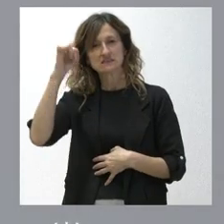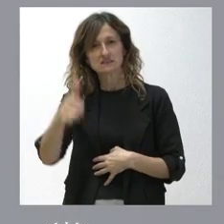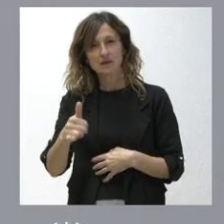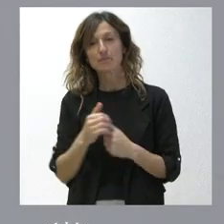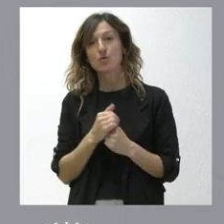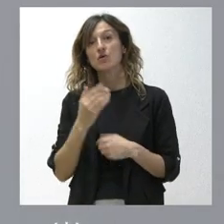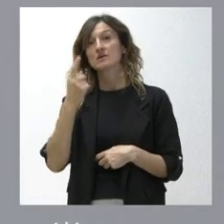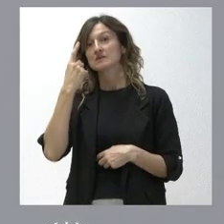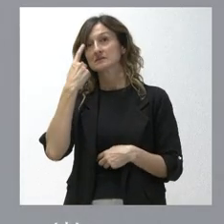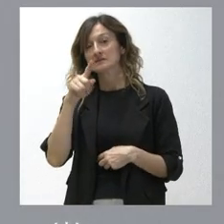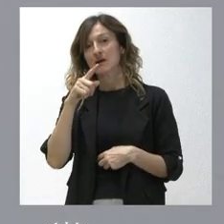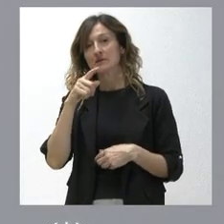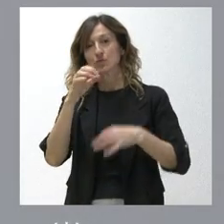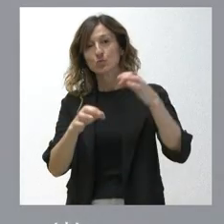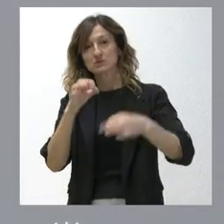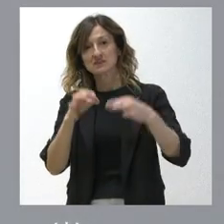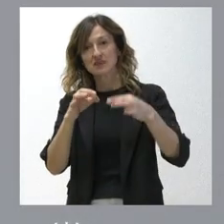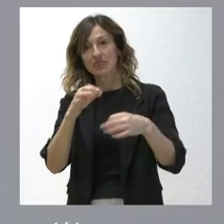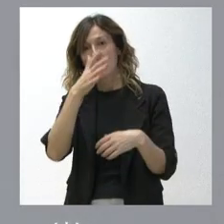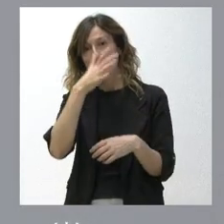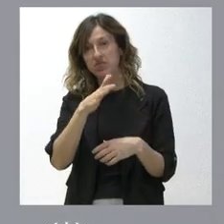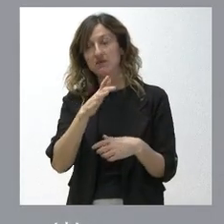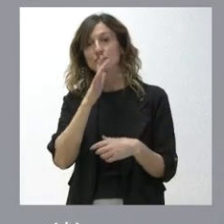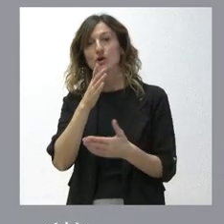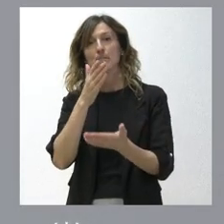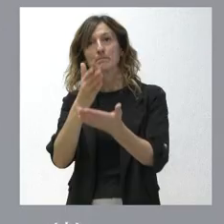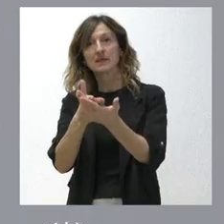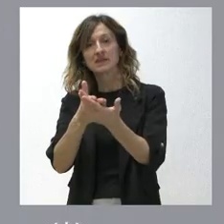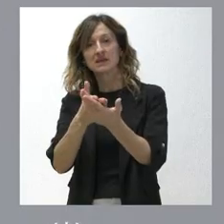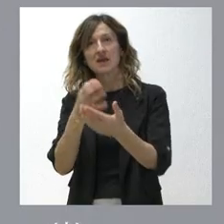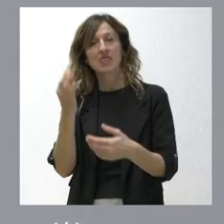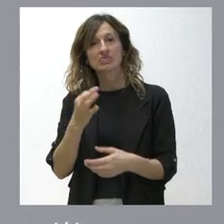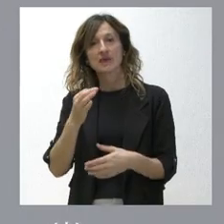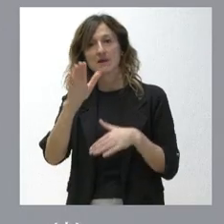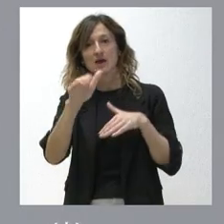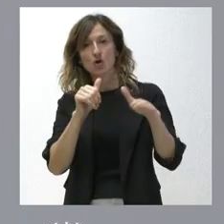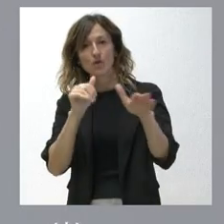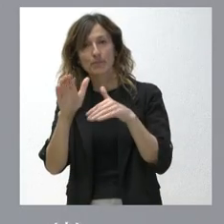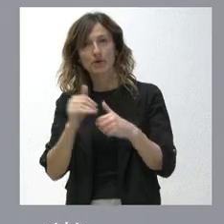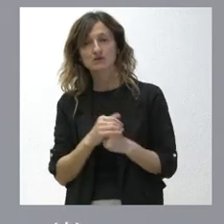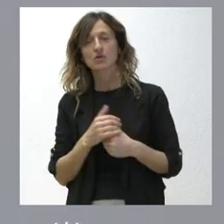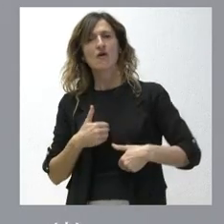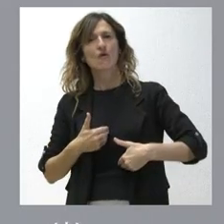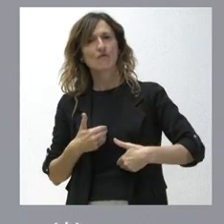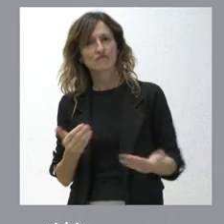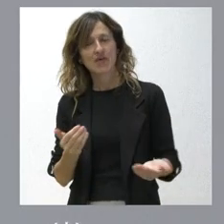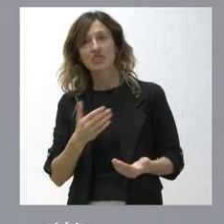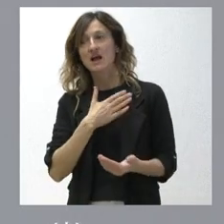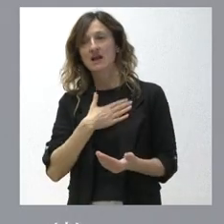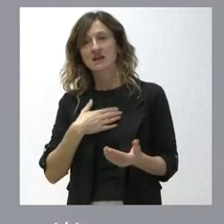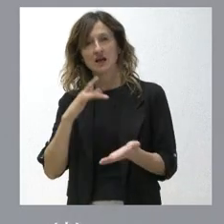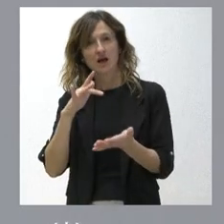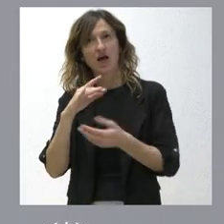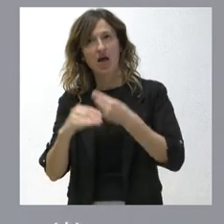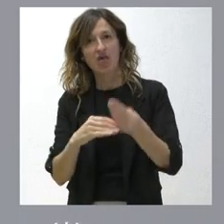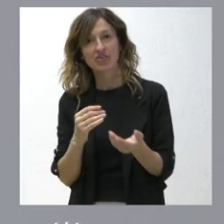recurrimos a la justicia para pedir que esta tuviera lugar la convocatoria. Teníamos confianza en que se produjera, porque, lógicamente,